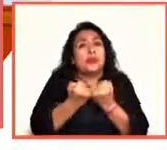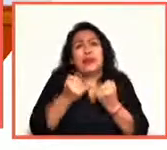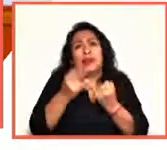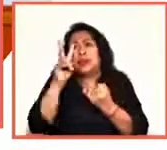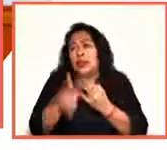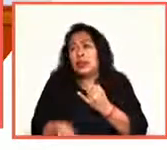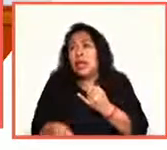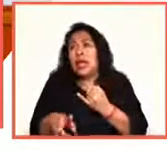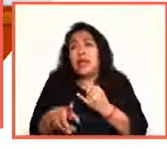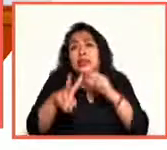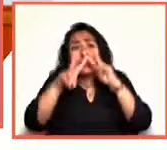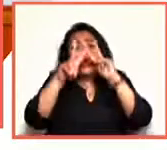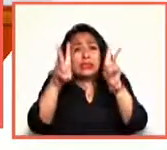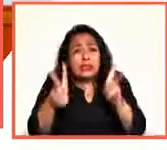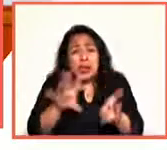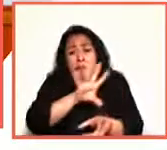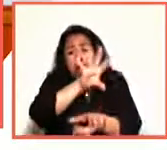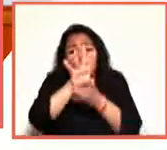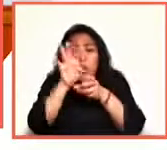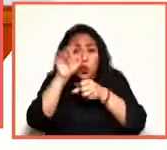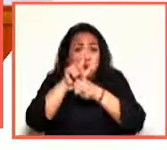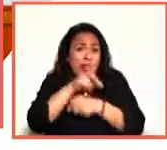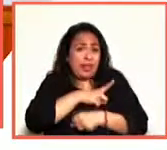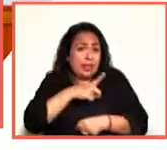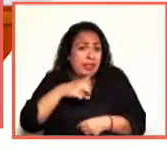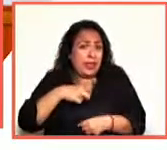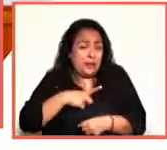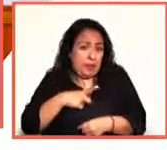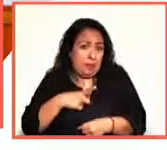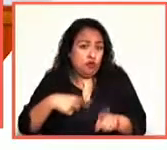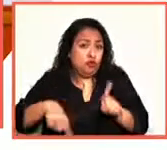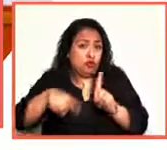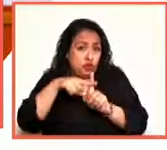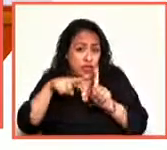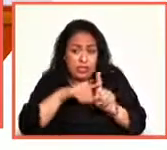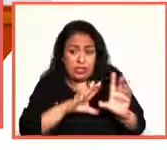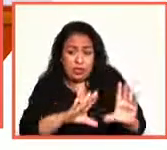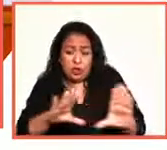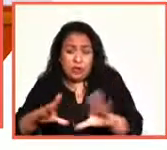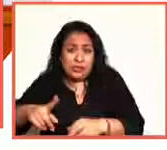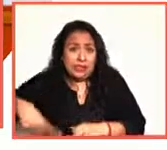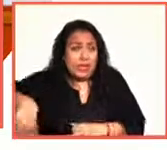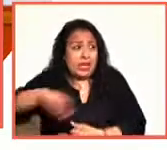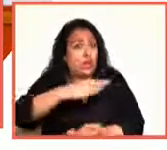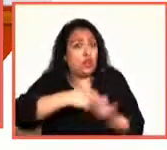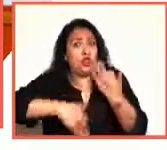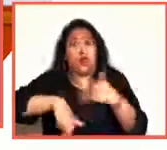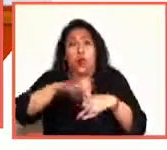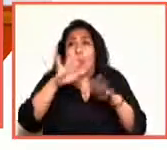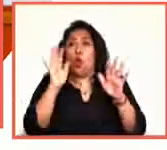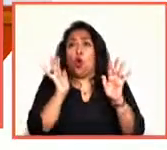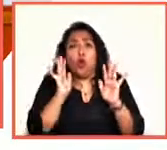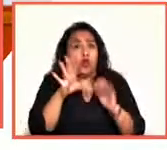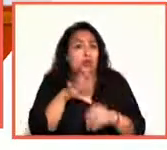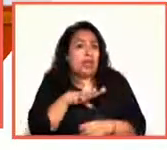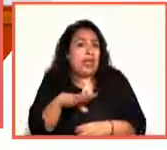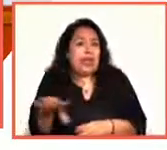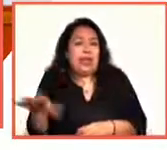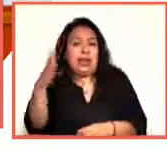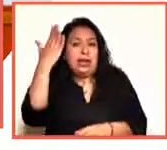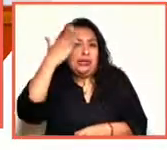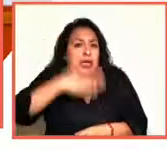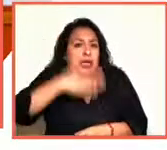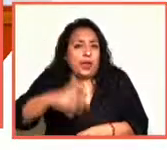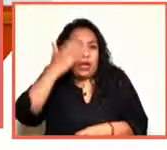cultural que sería muy positivo que tuviésemos de manera general los